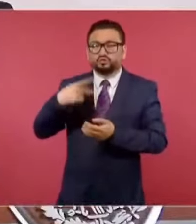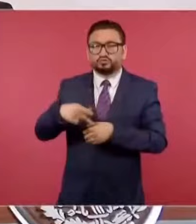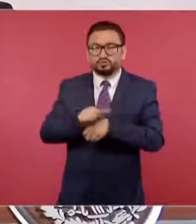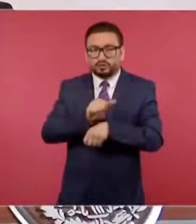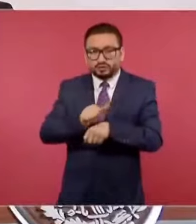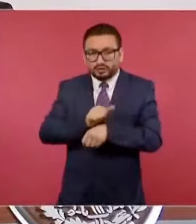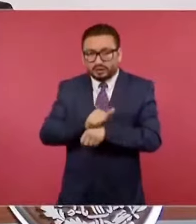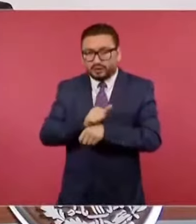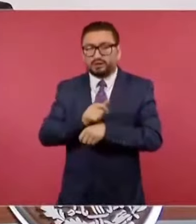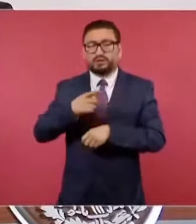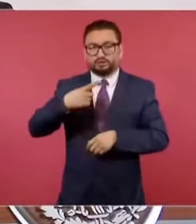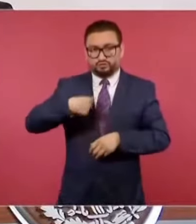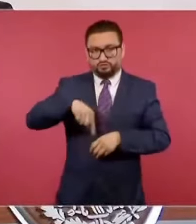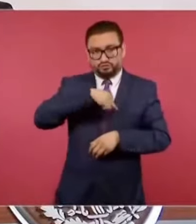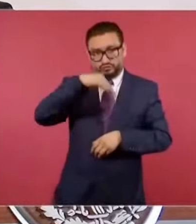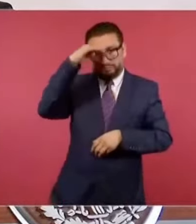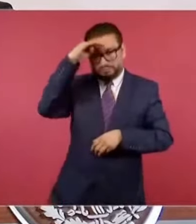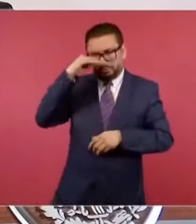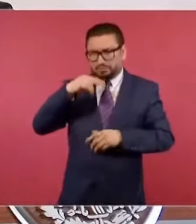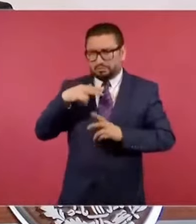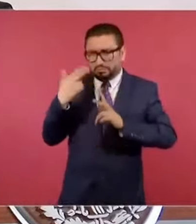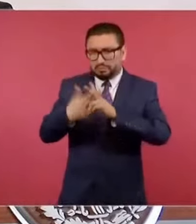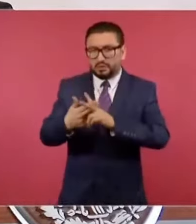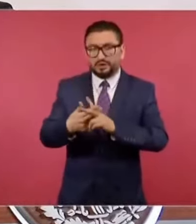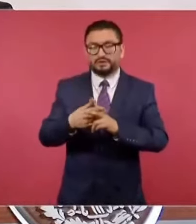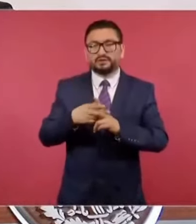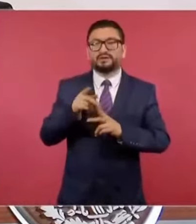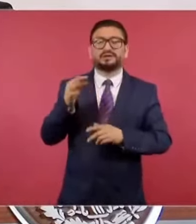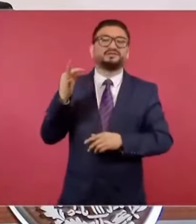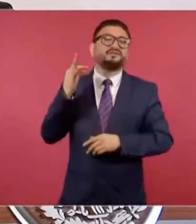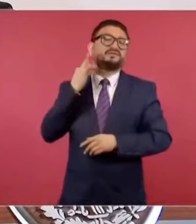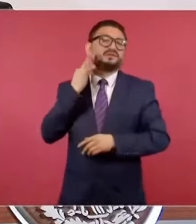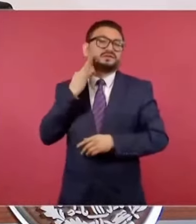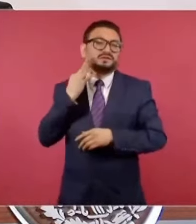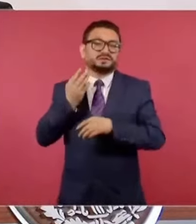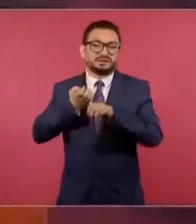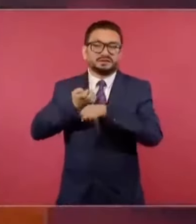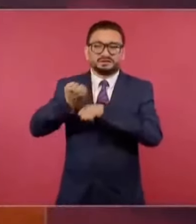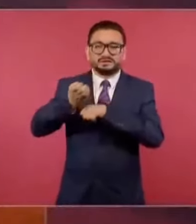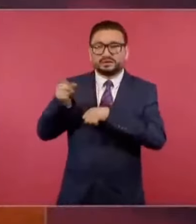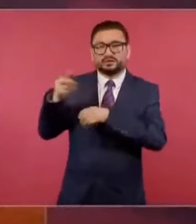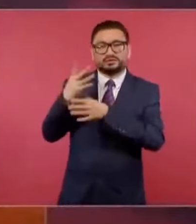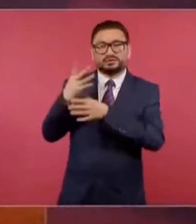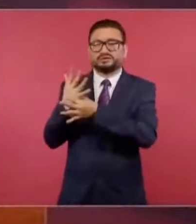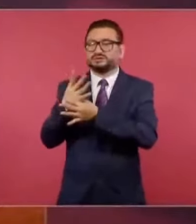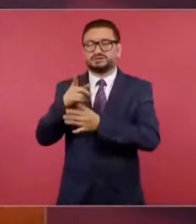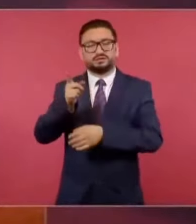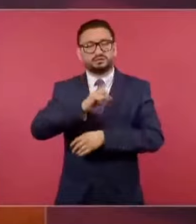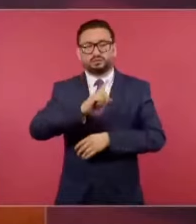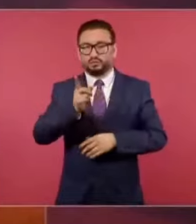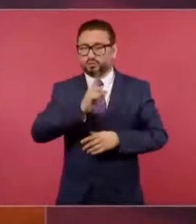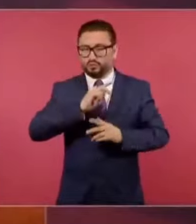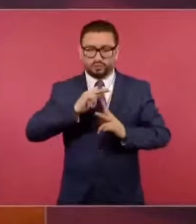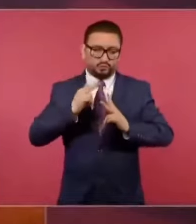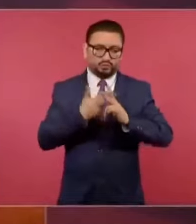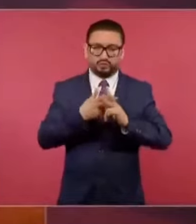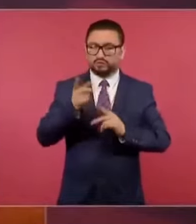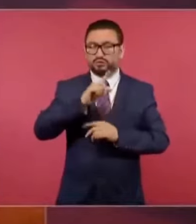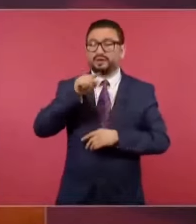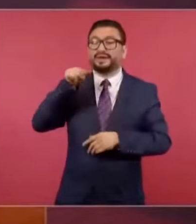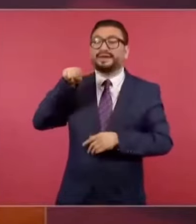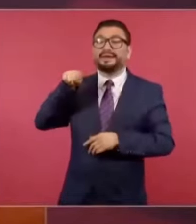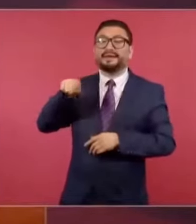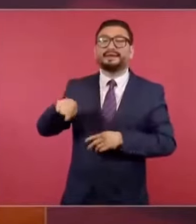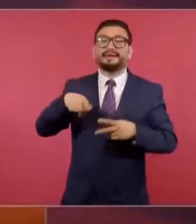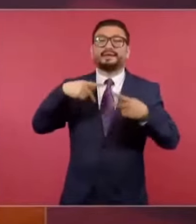teníamos como un homicidio y la fiscalía del estado dijo, no es un homicidio, la persona